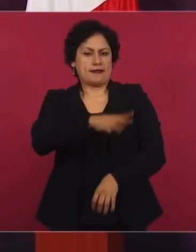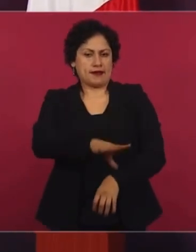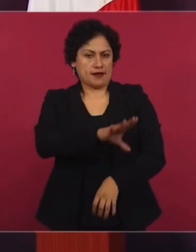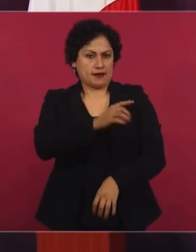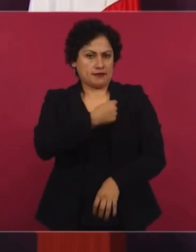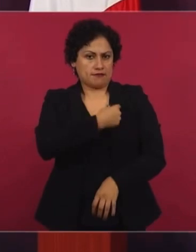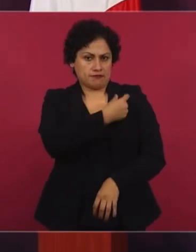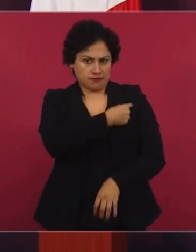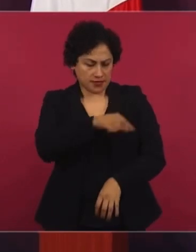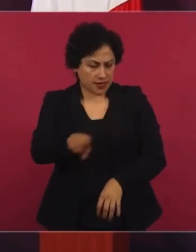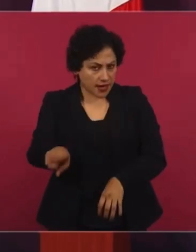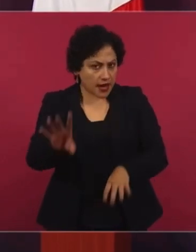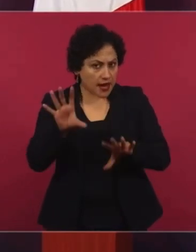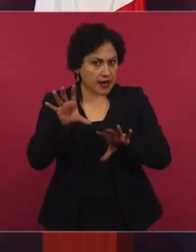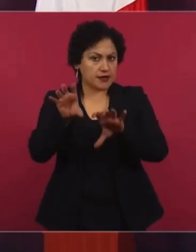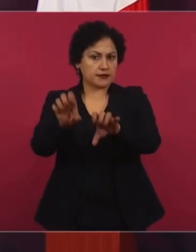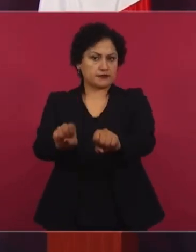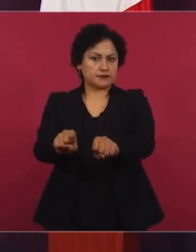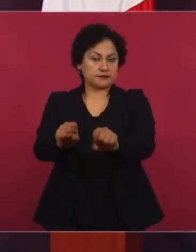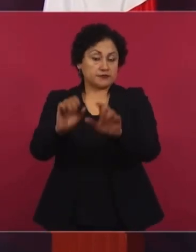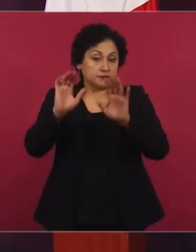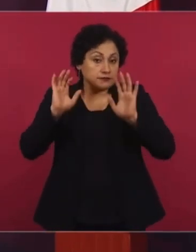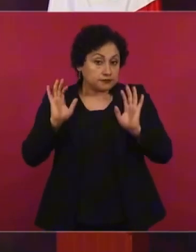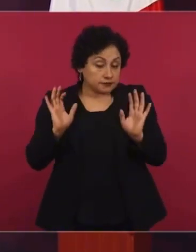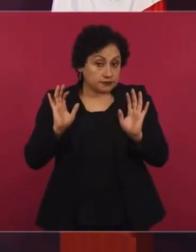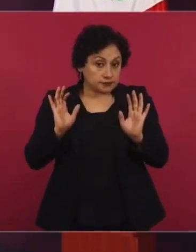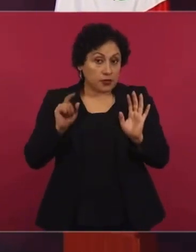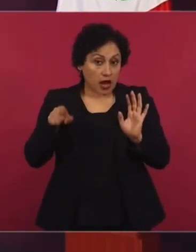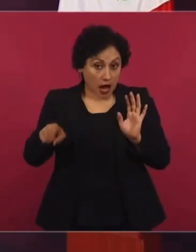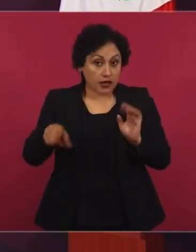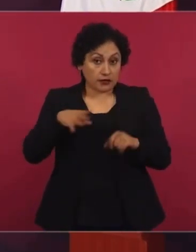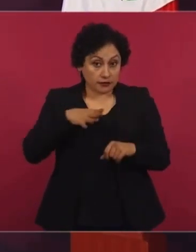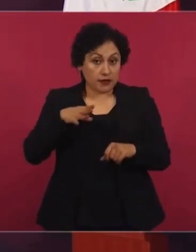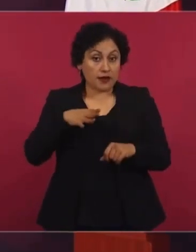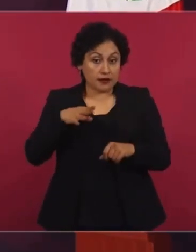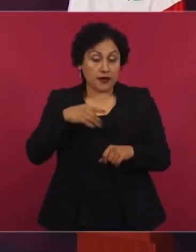pues está acusado, por lo que tú planteas,